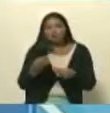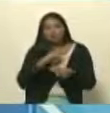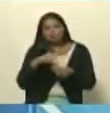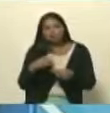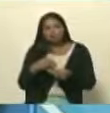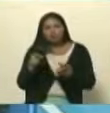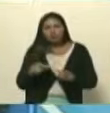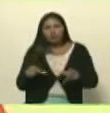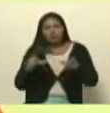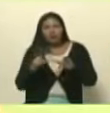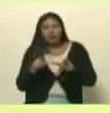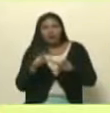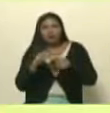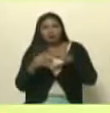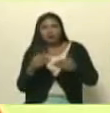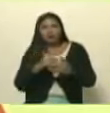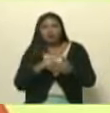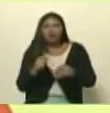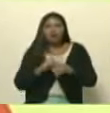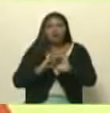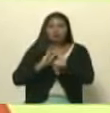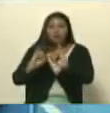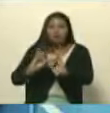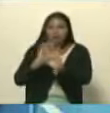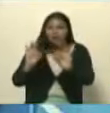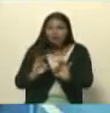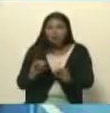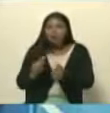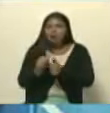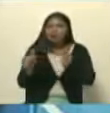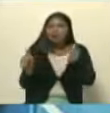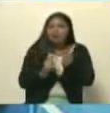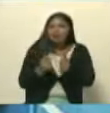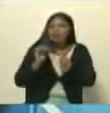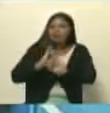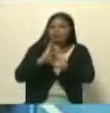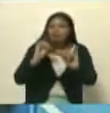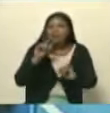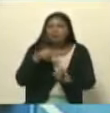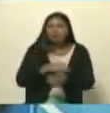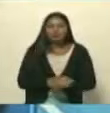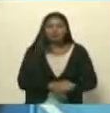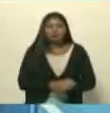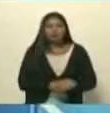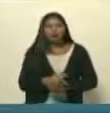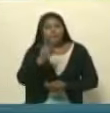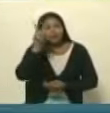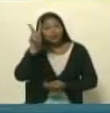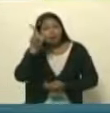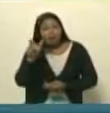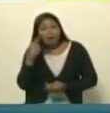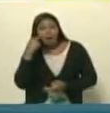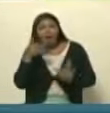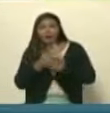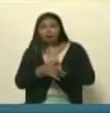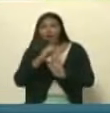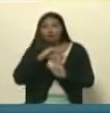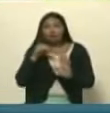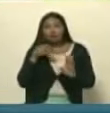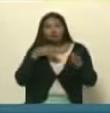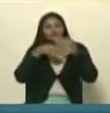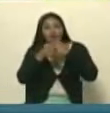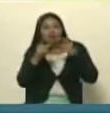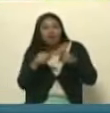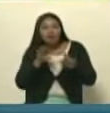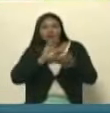de estos espacios pero que al mismo tiempo se vaya gestando una alternativa venezolana? Claro, nosotros tenemos que ir por